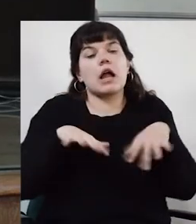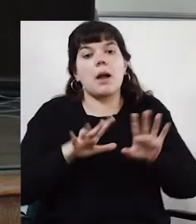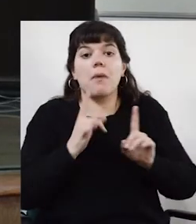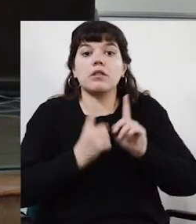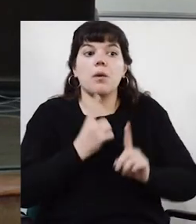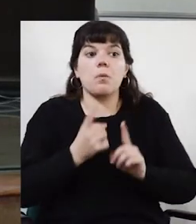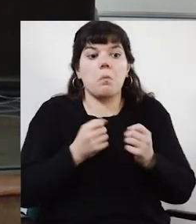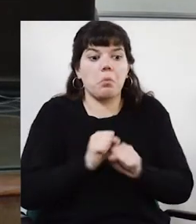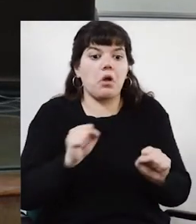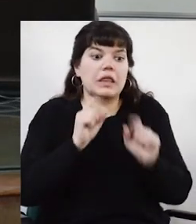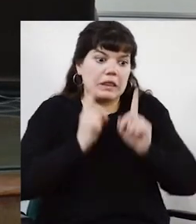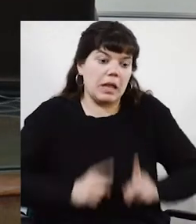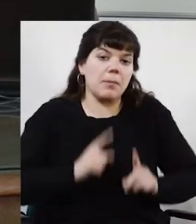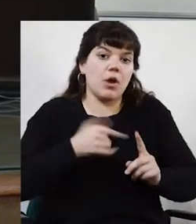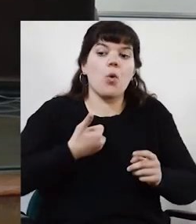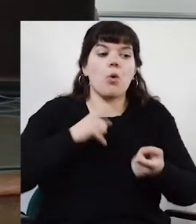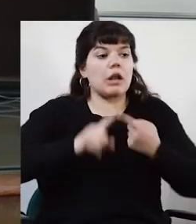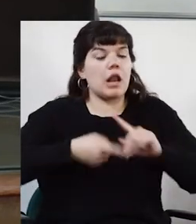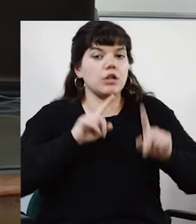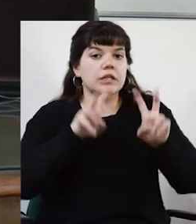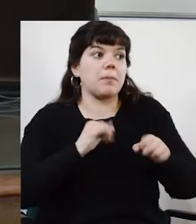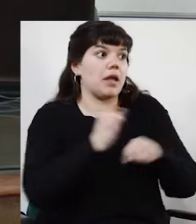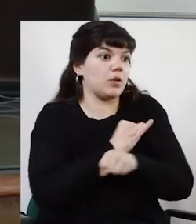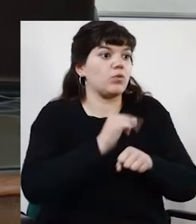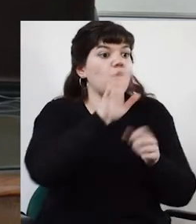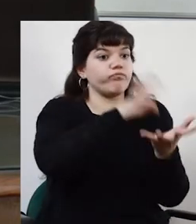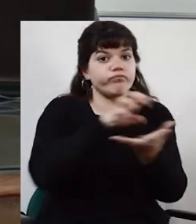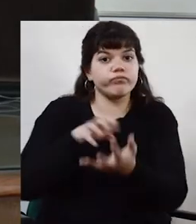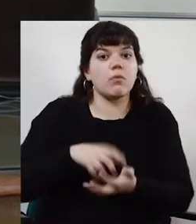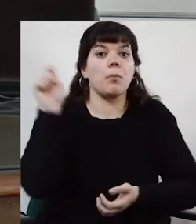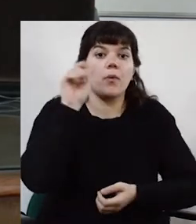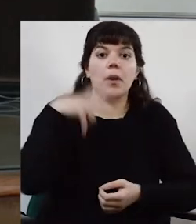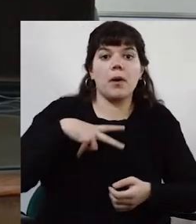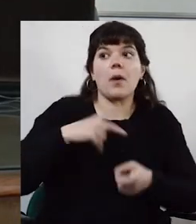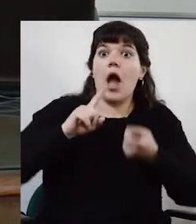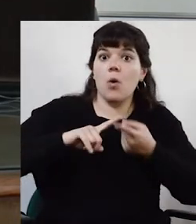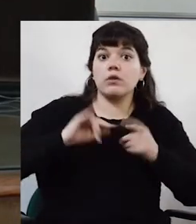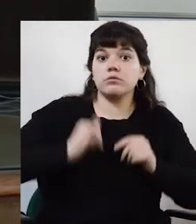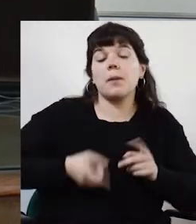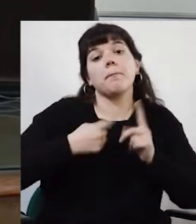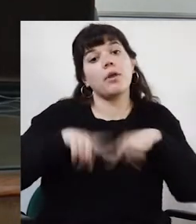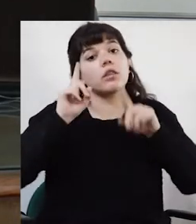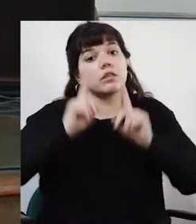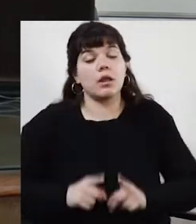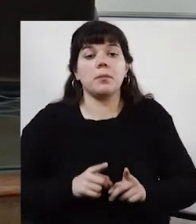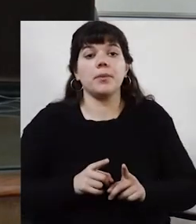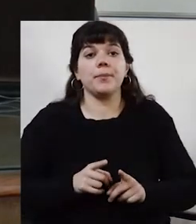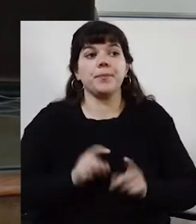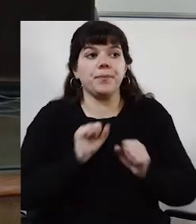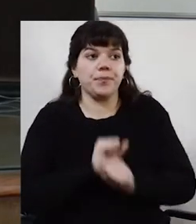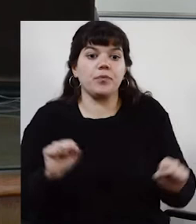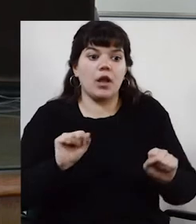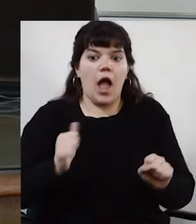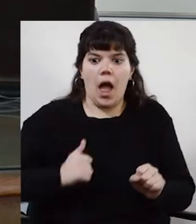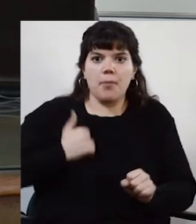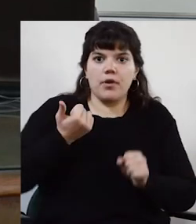también, así como se están haciendo con las relaciones, con las instituciones, formalizando acuerdos, también que empezar a